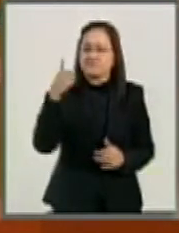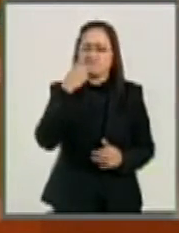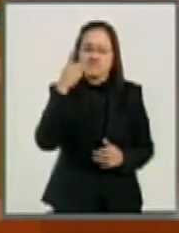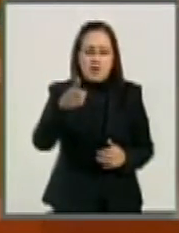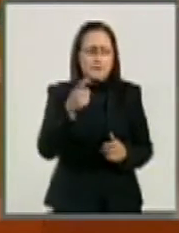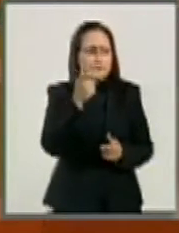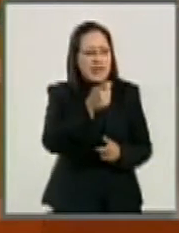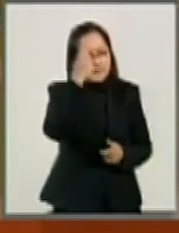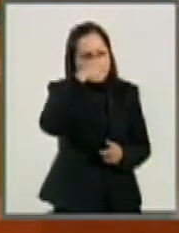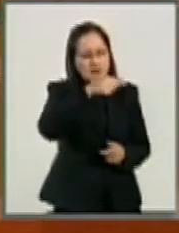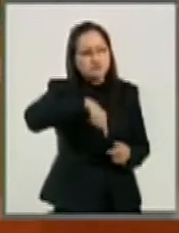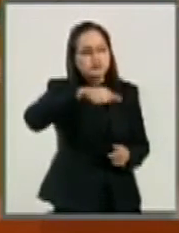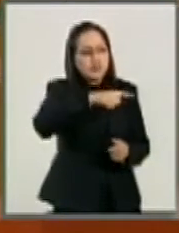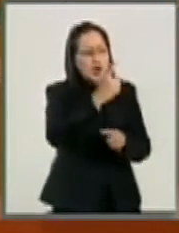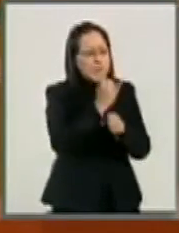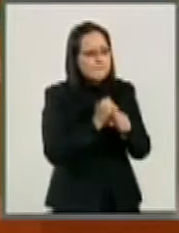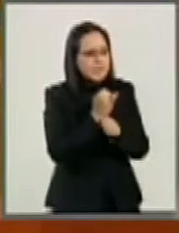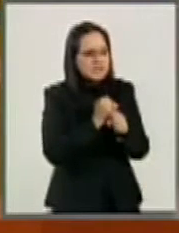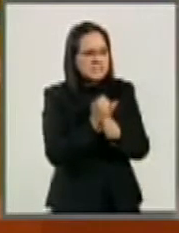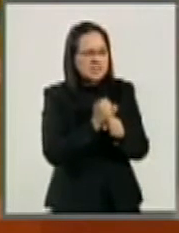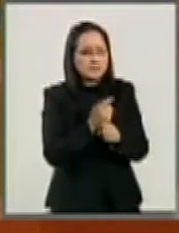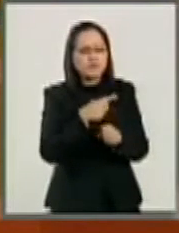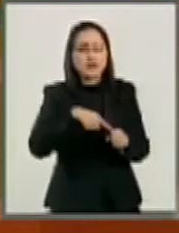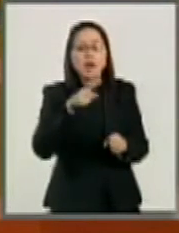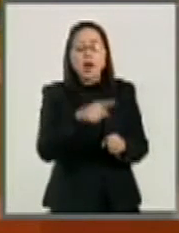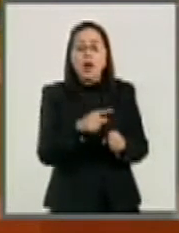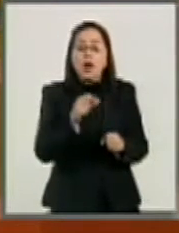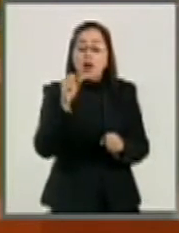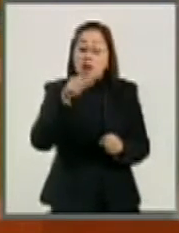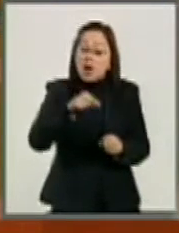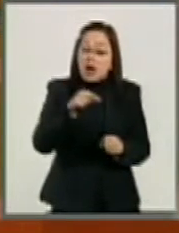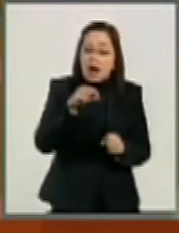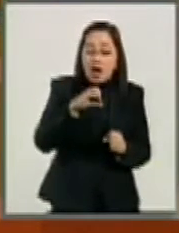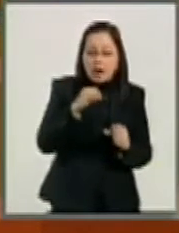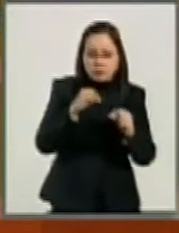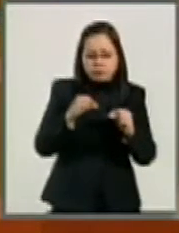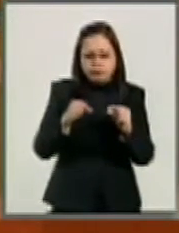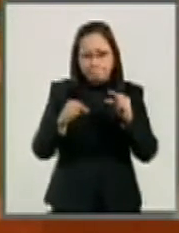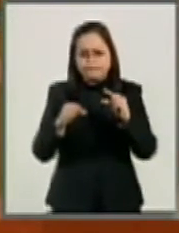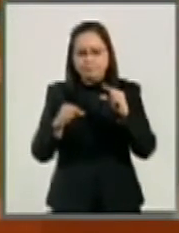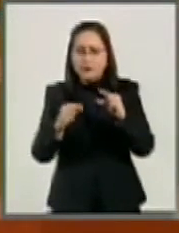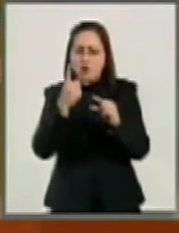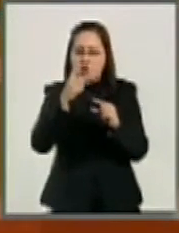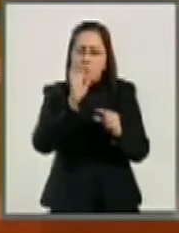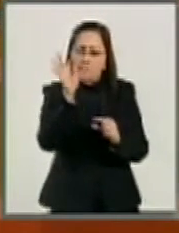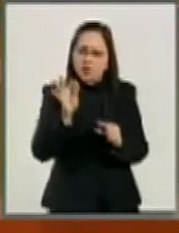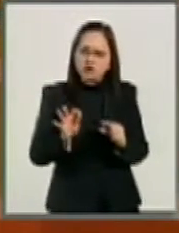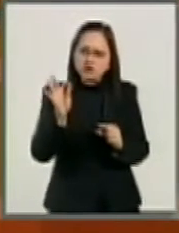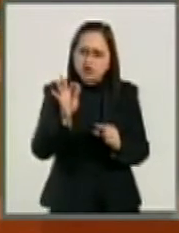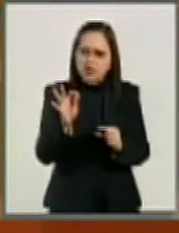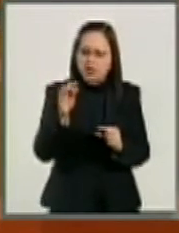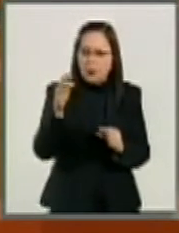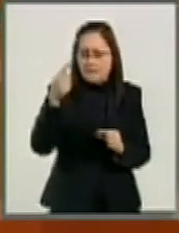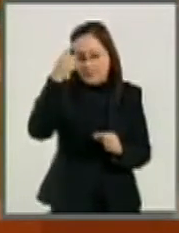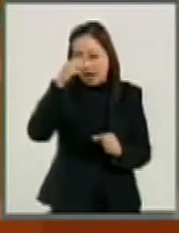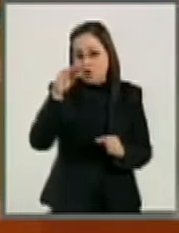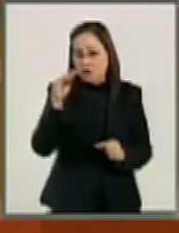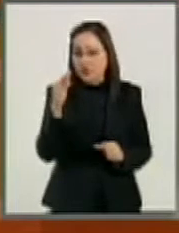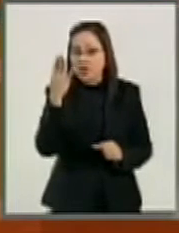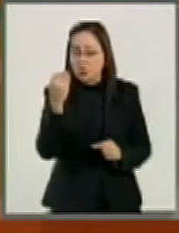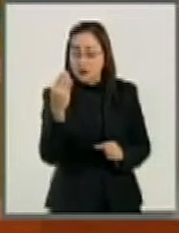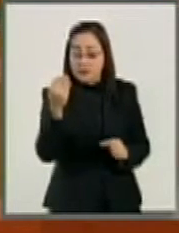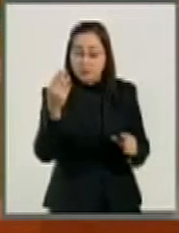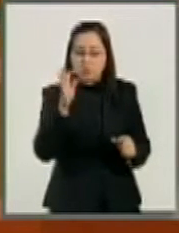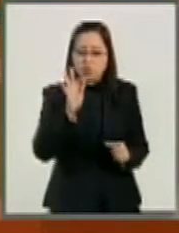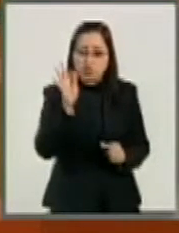que mientras el PIB per cápita crece menos del 1% cada año para más del 99% de los